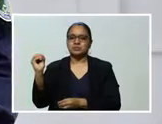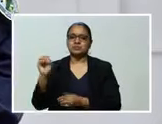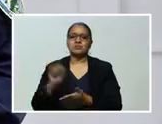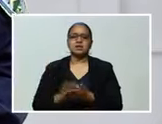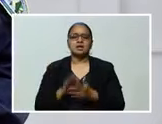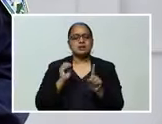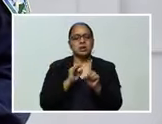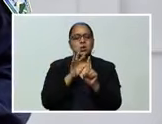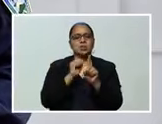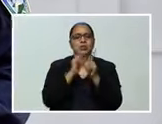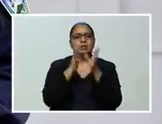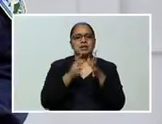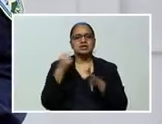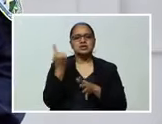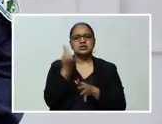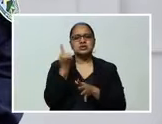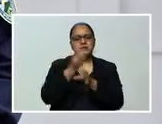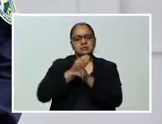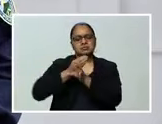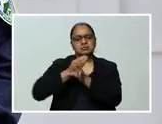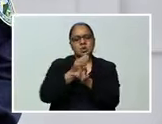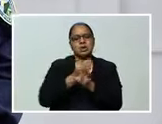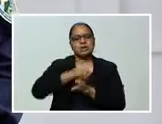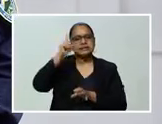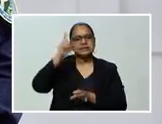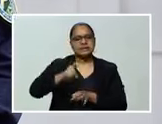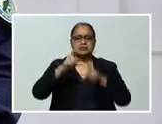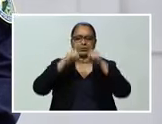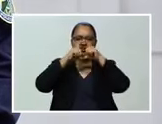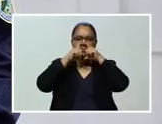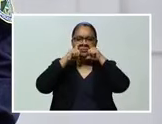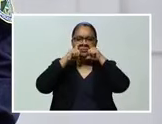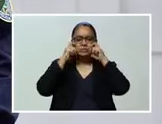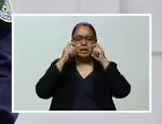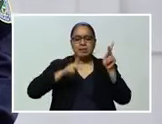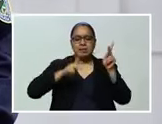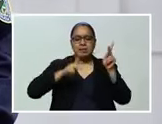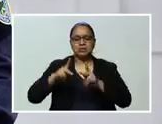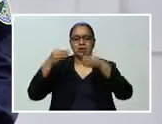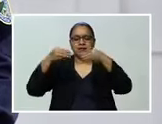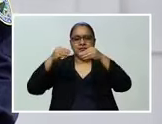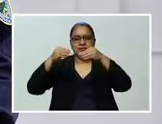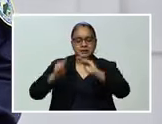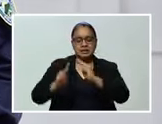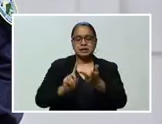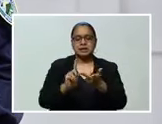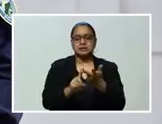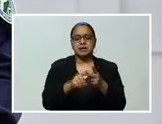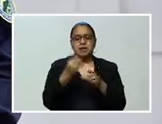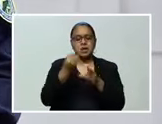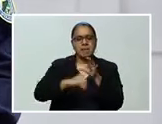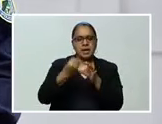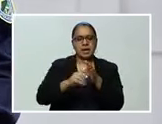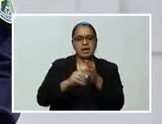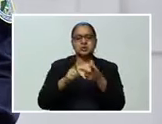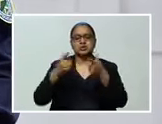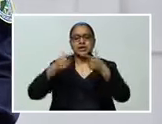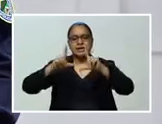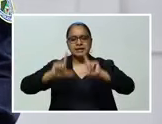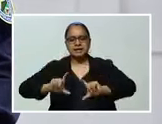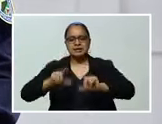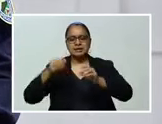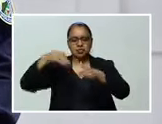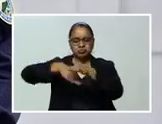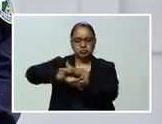Recomendando siempre las medidas de bioseguridad obligatorias para empleados de los comercios autorizados Como a los clientes al ingresar